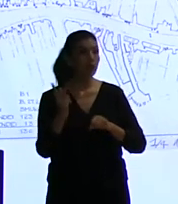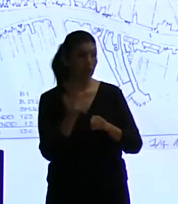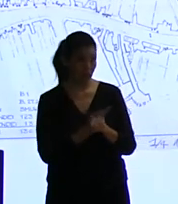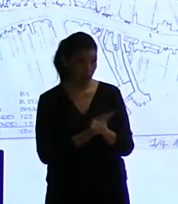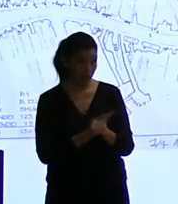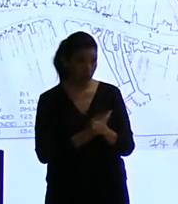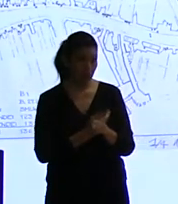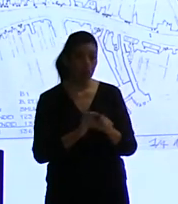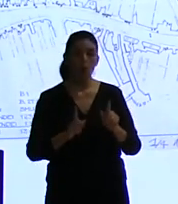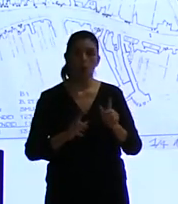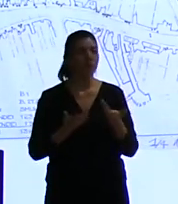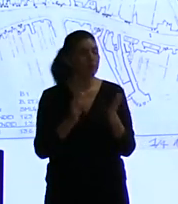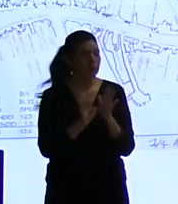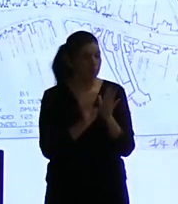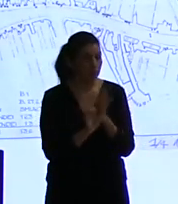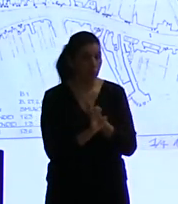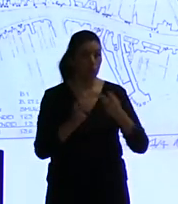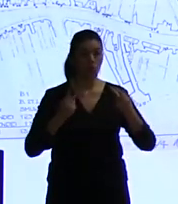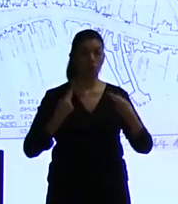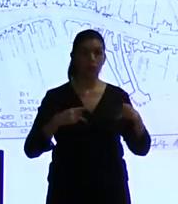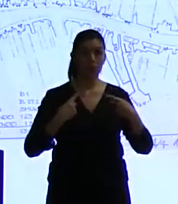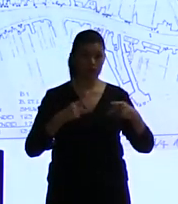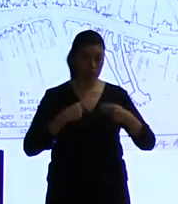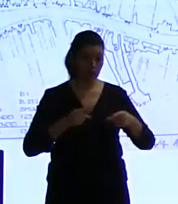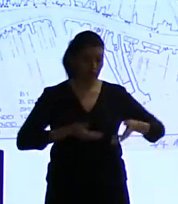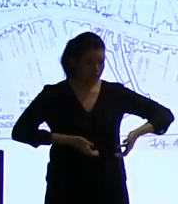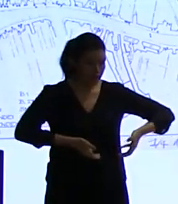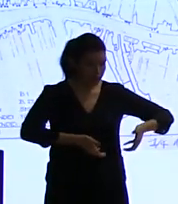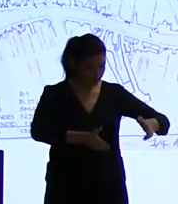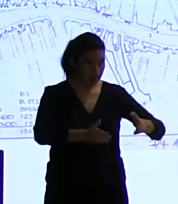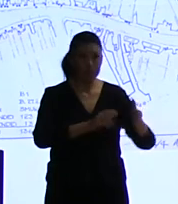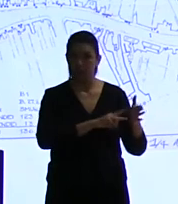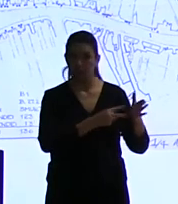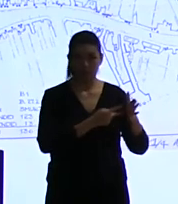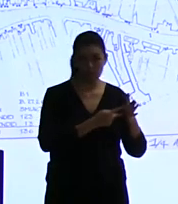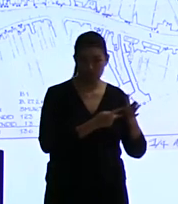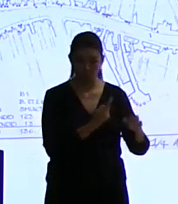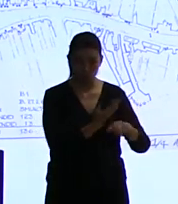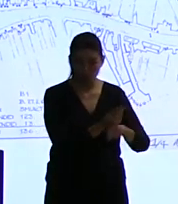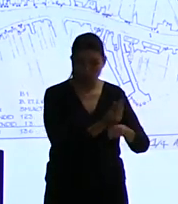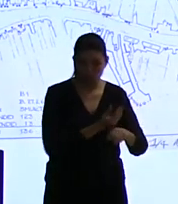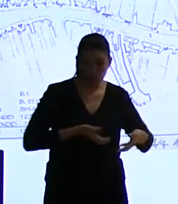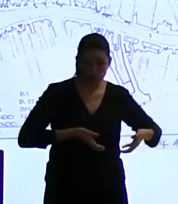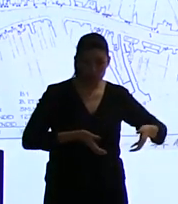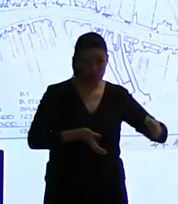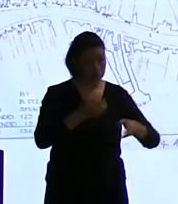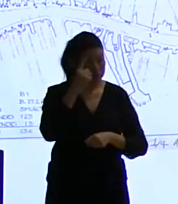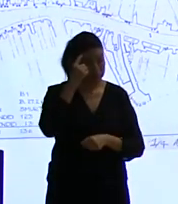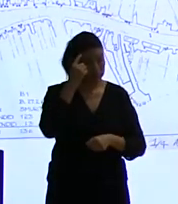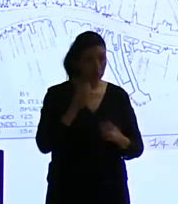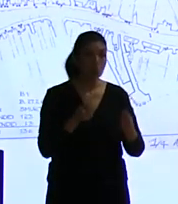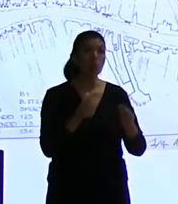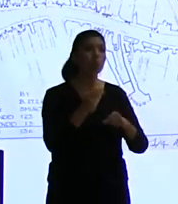50 años han sido, mira, hemos contado los coches, necesitamos más espacio. Añadimos un carril o añadimos un nivel. Entonces,